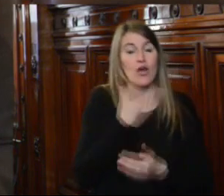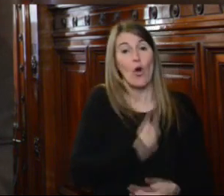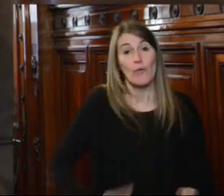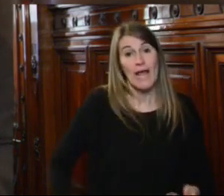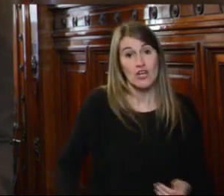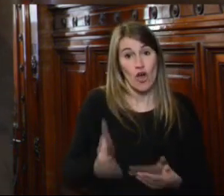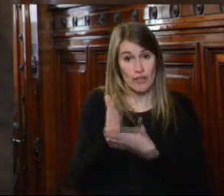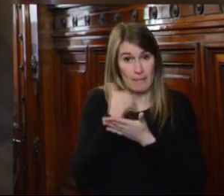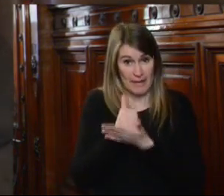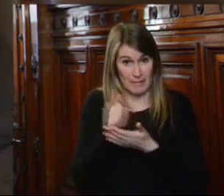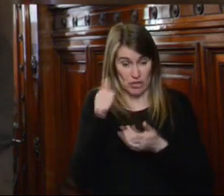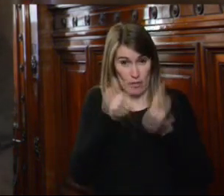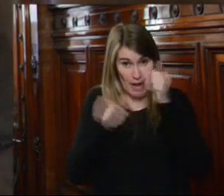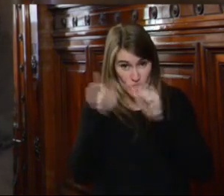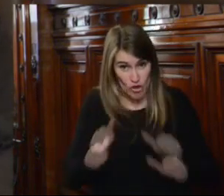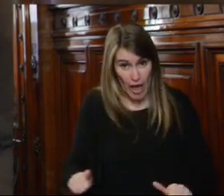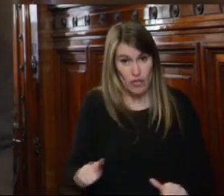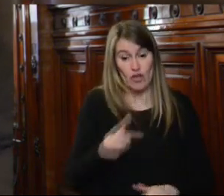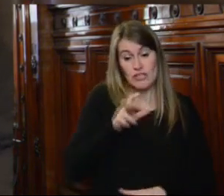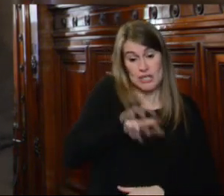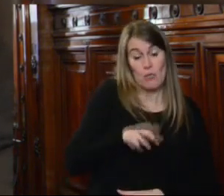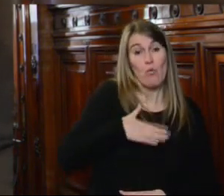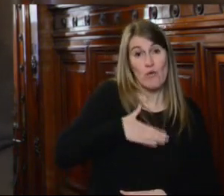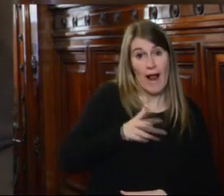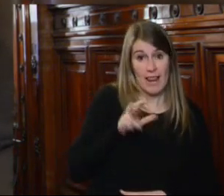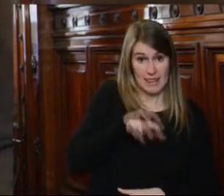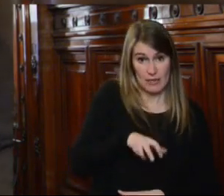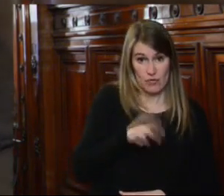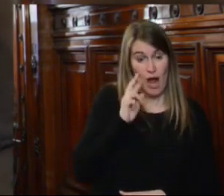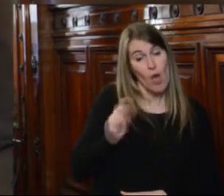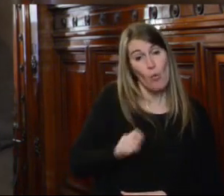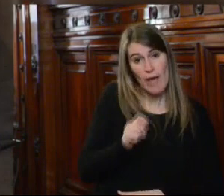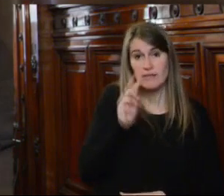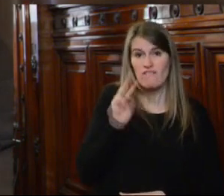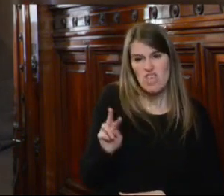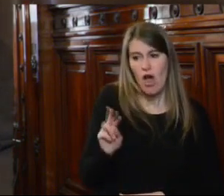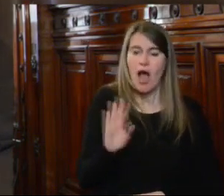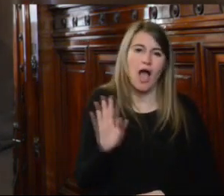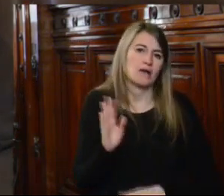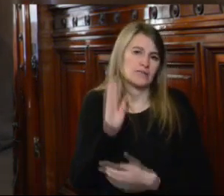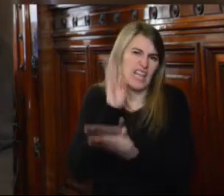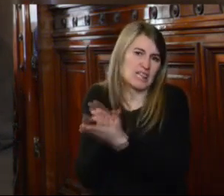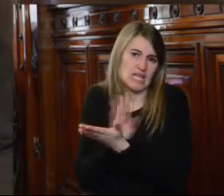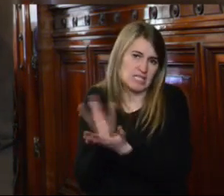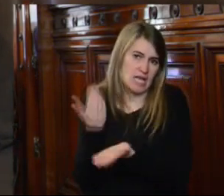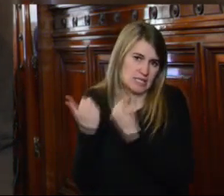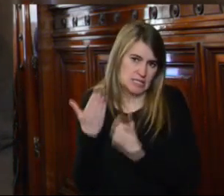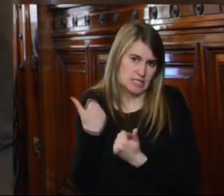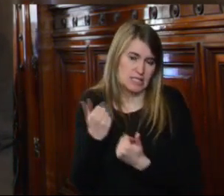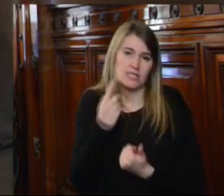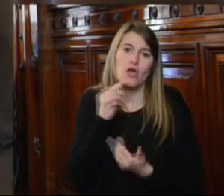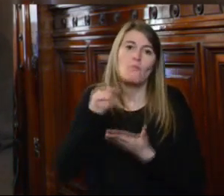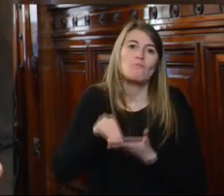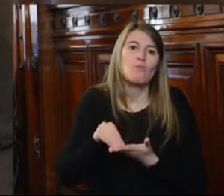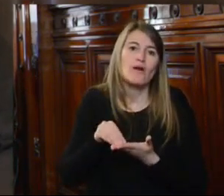entonces el Tribunal Actuante el Tribunal de Apelaciones en lo Civil de segundo turno revocó la sentencia apelada y en su mérito hizo lugar